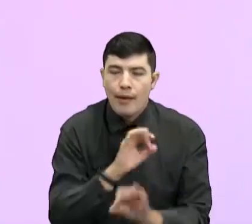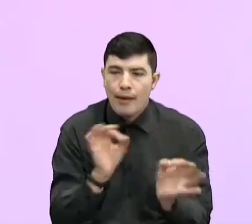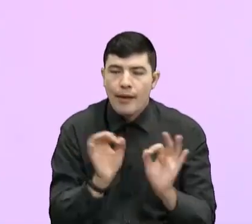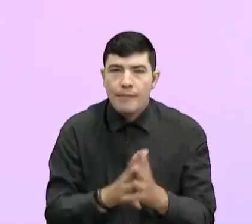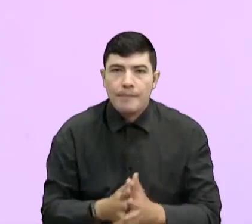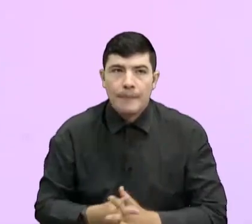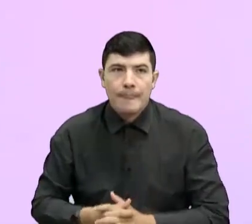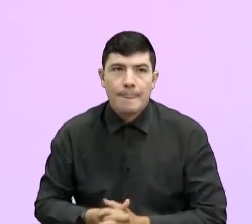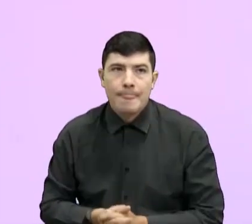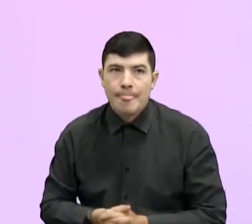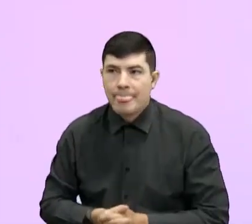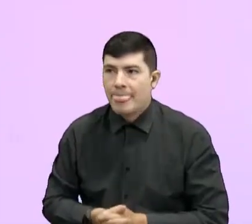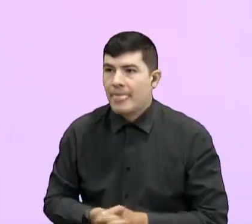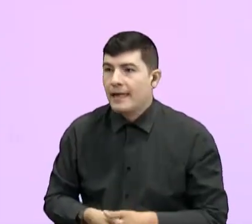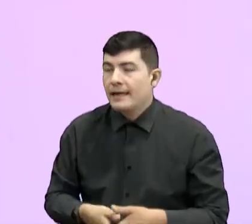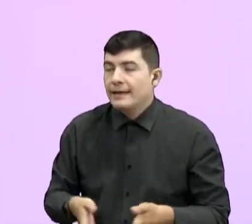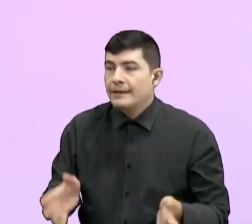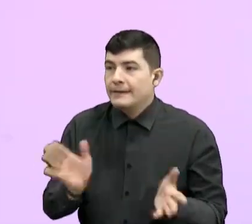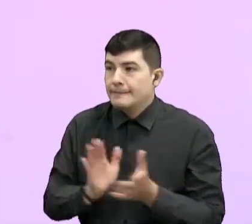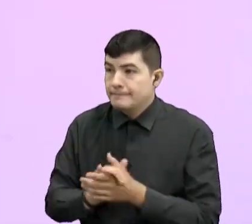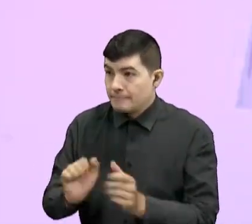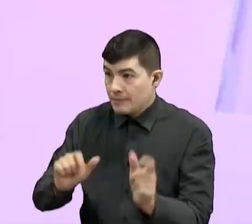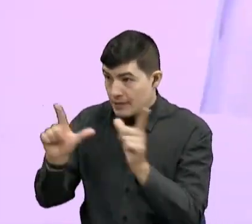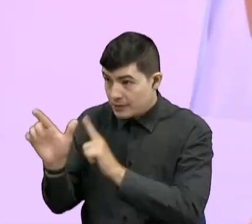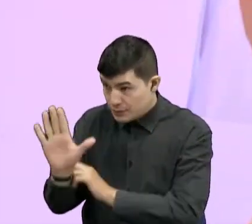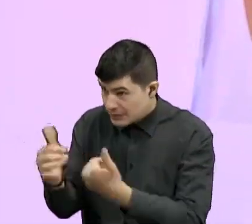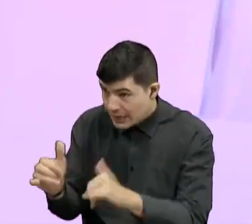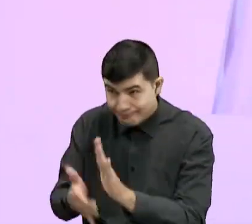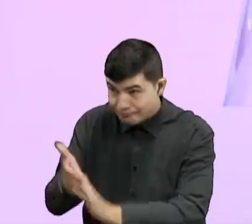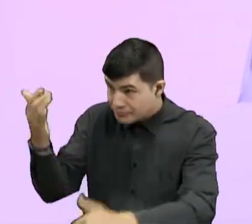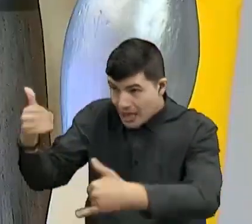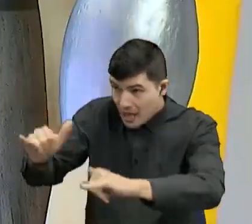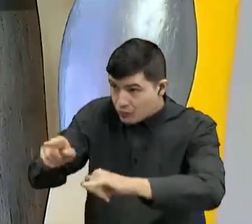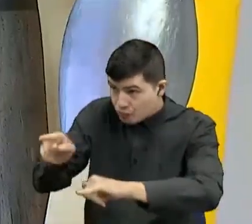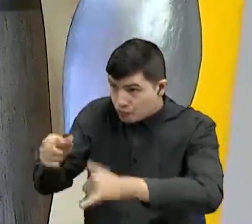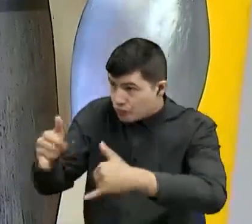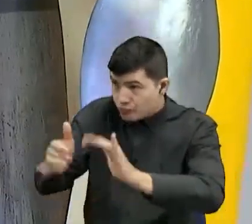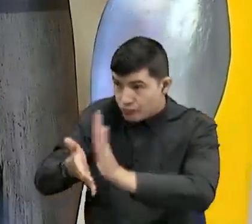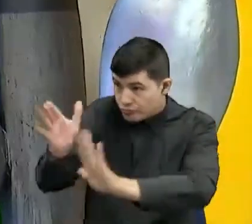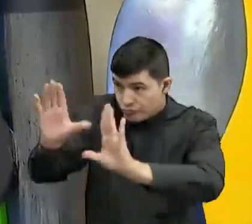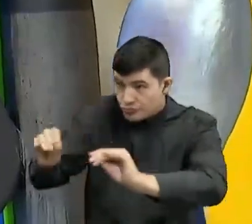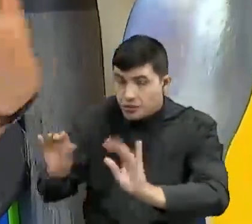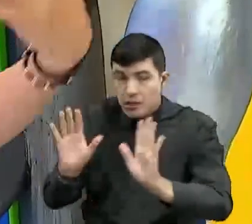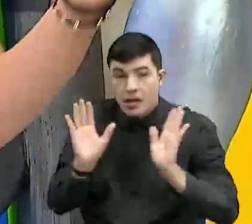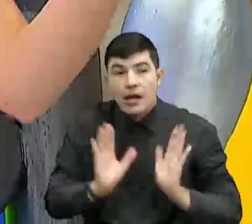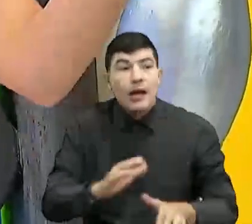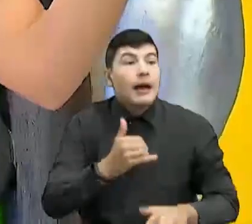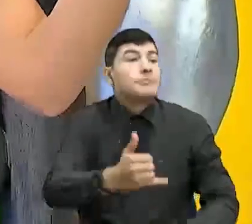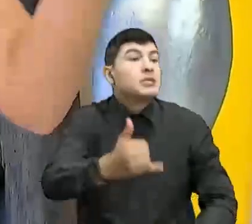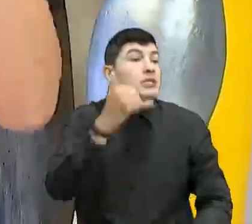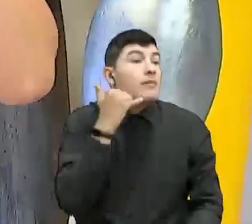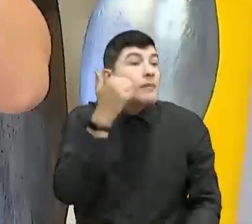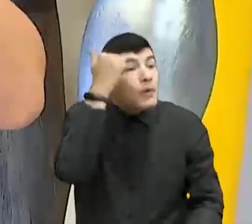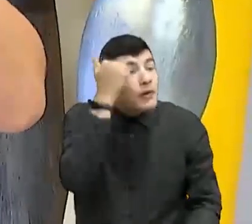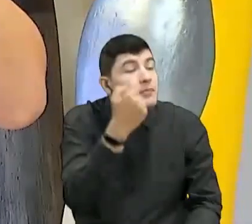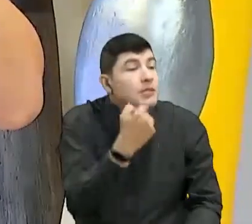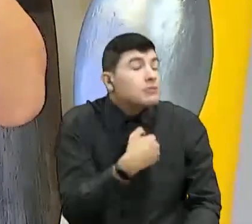que no puede estar. Ah. Tuvo que hacer un viaje muy importante. Bueno, yo asumo que como usted es un doctor,